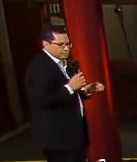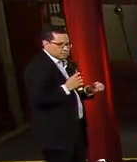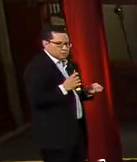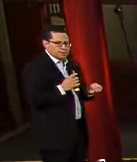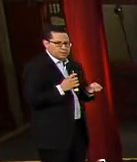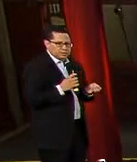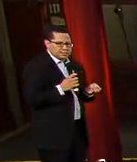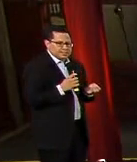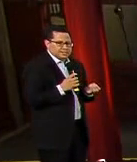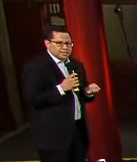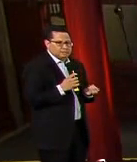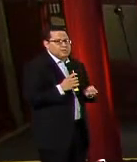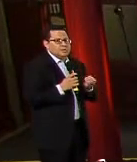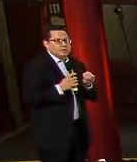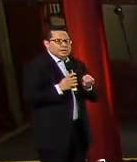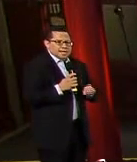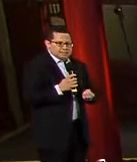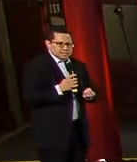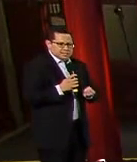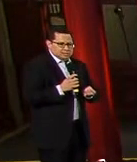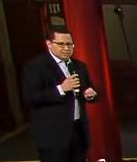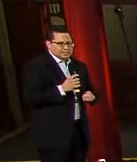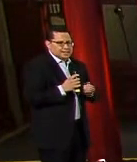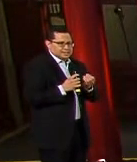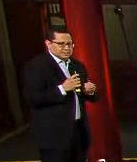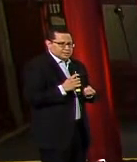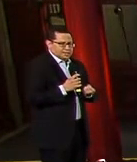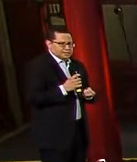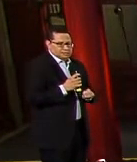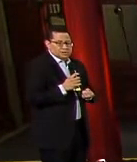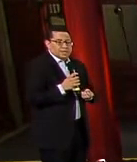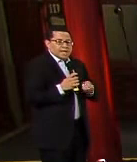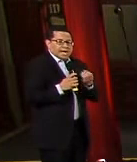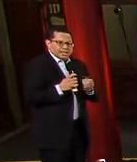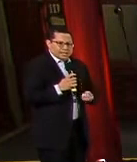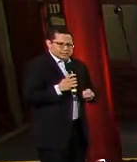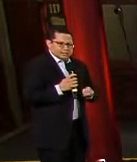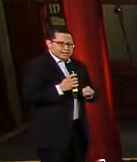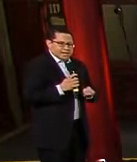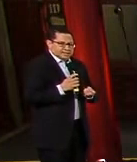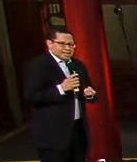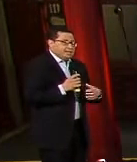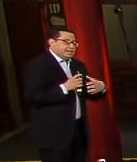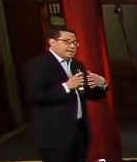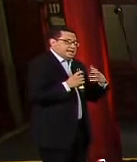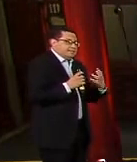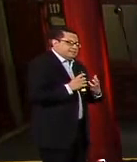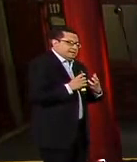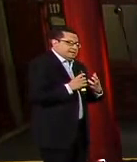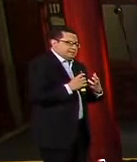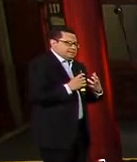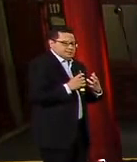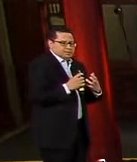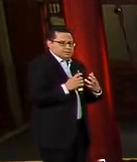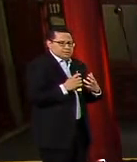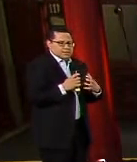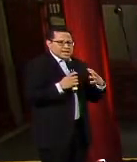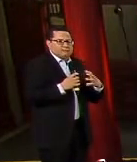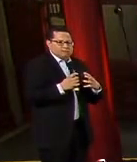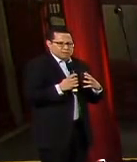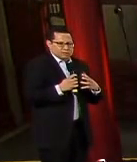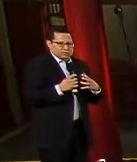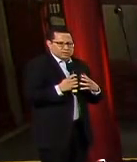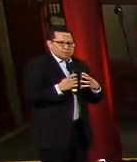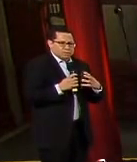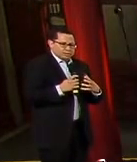parte de este grupo de mayores de 60 años, la invitación es a resguardarnos, a quedarnos en casa y a las familias de estas personas